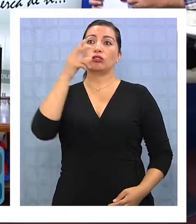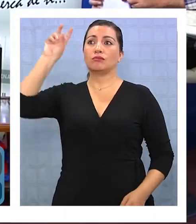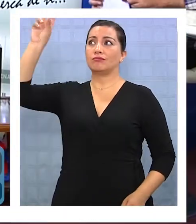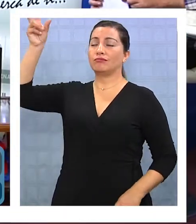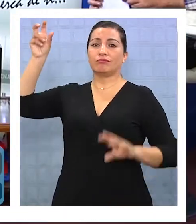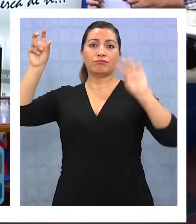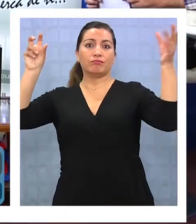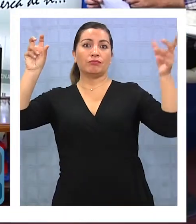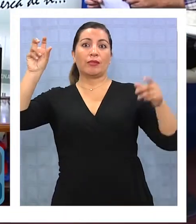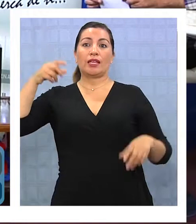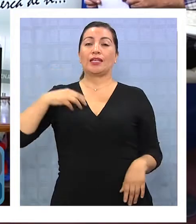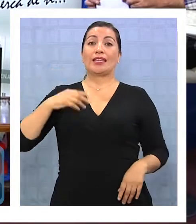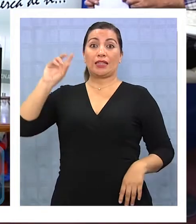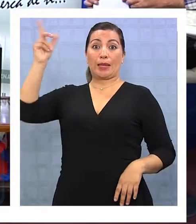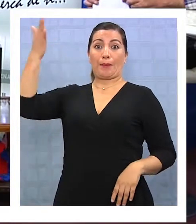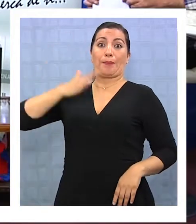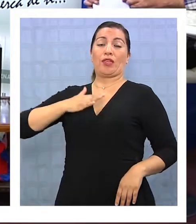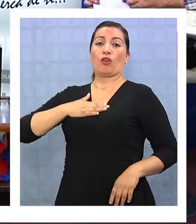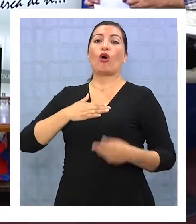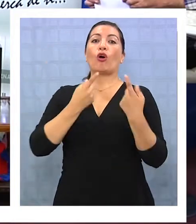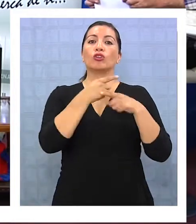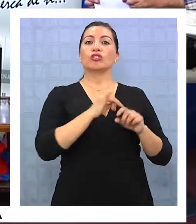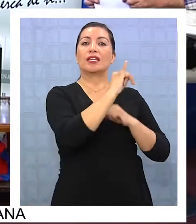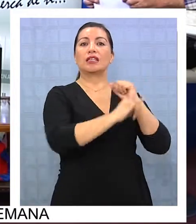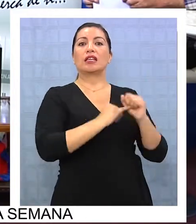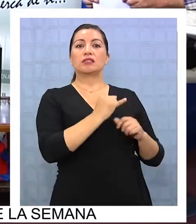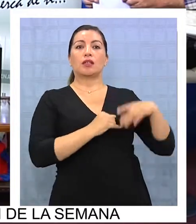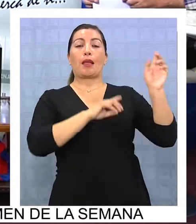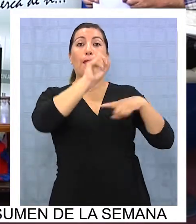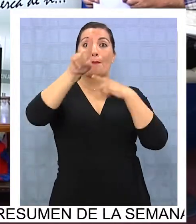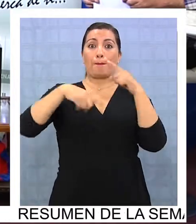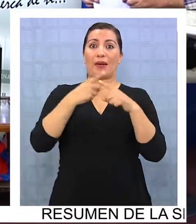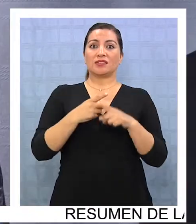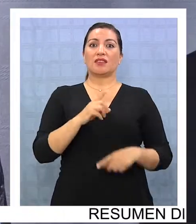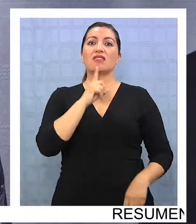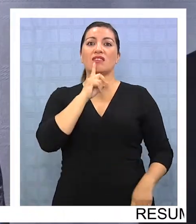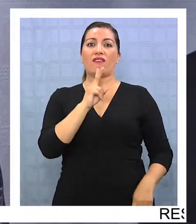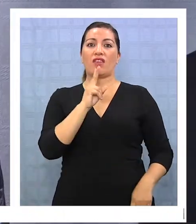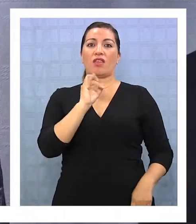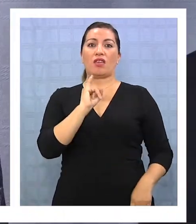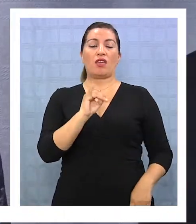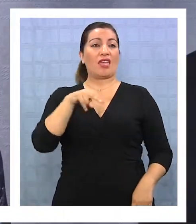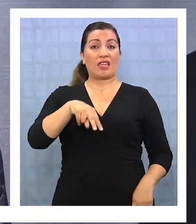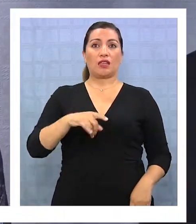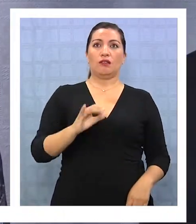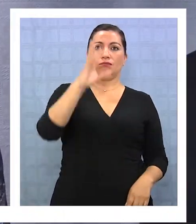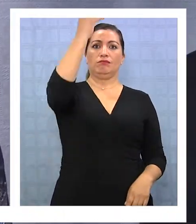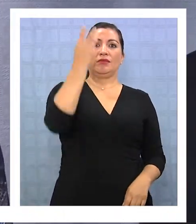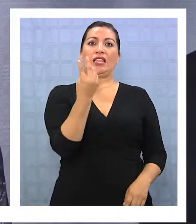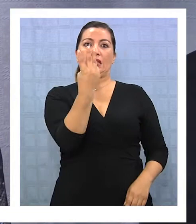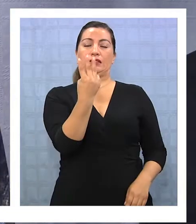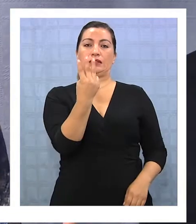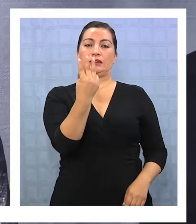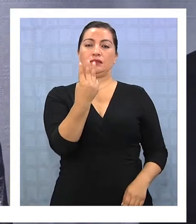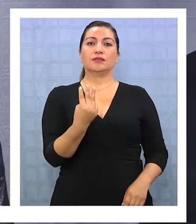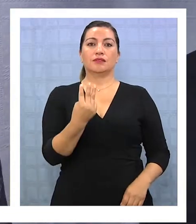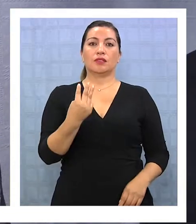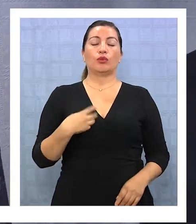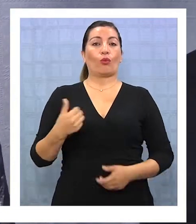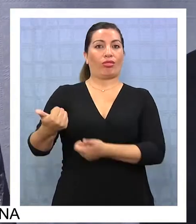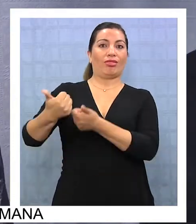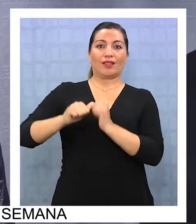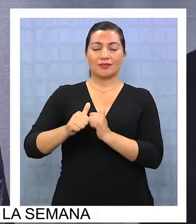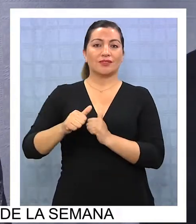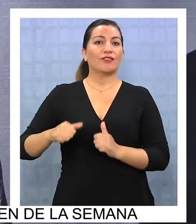canal, nuestra señal propia y la señal internacional, ahora incorporar la señal de TVN es un desafío,